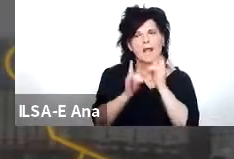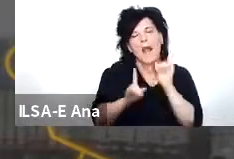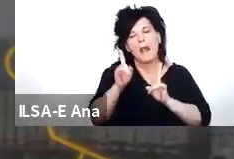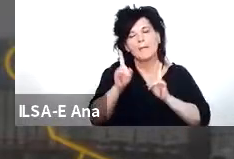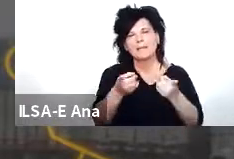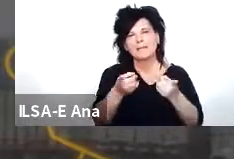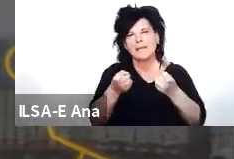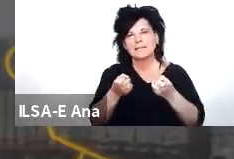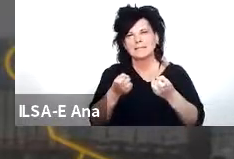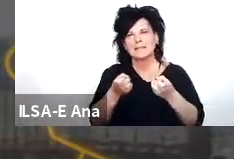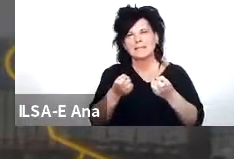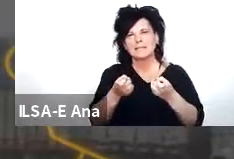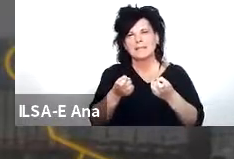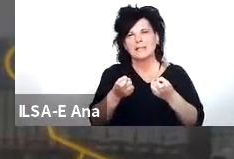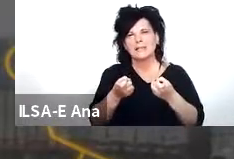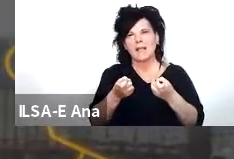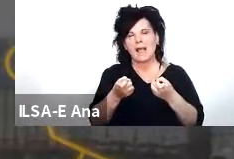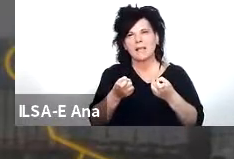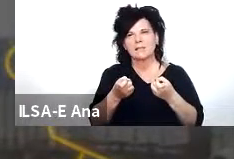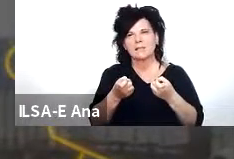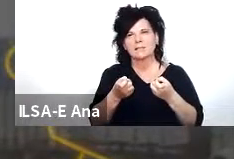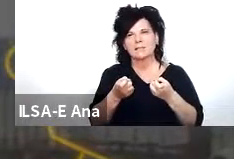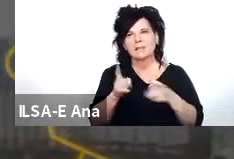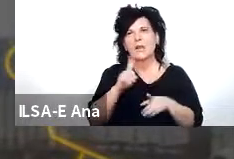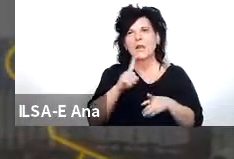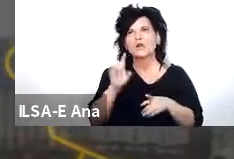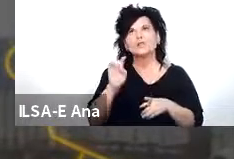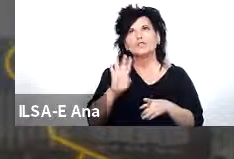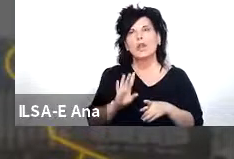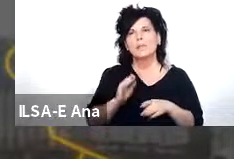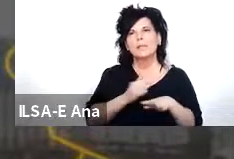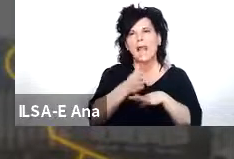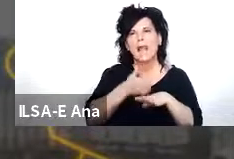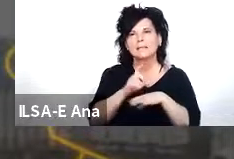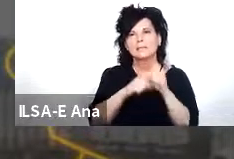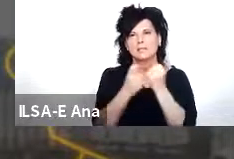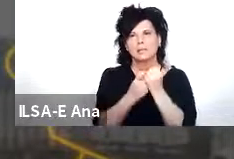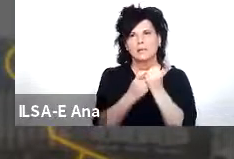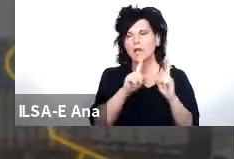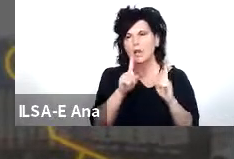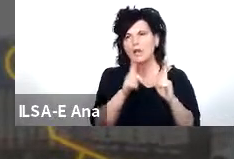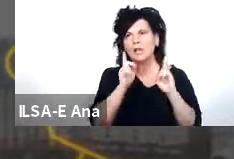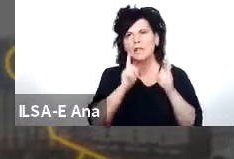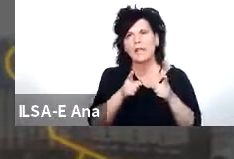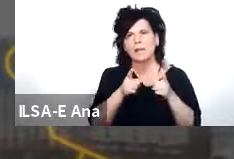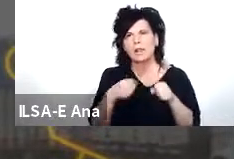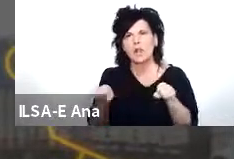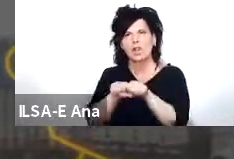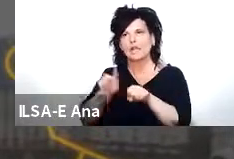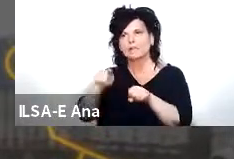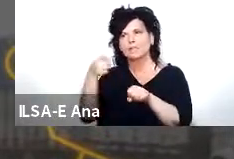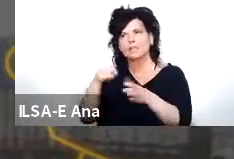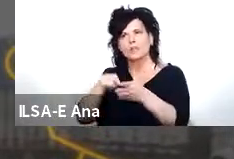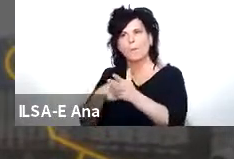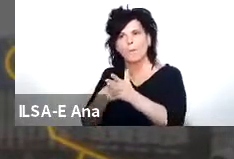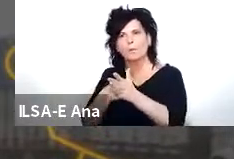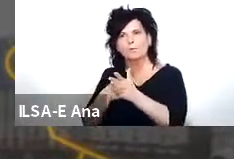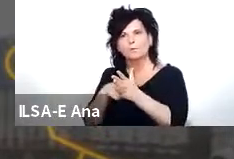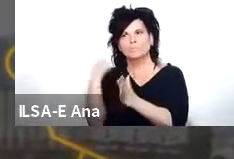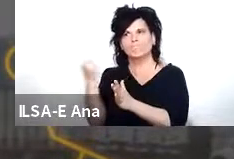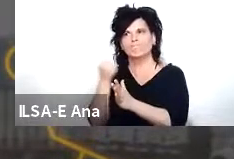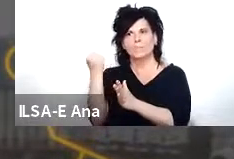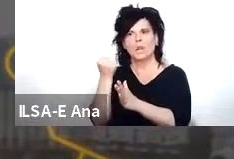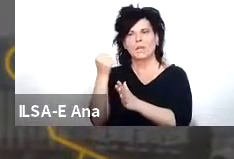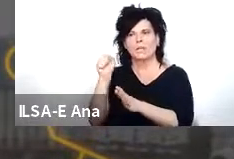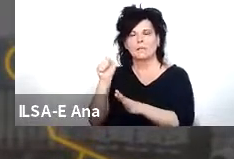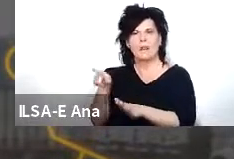ISPs o proveedores locales no solo es el acceso a internet sino conectarse con algún otro punto que es de relevancia para ellos y transmitir